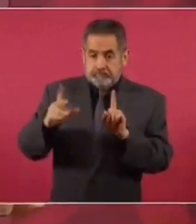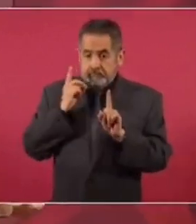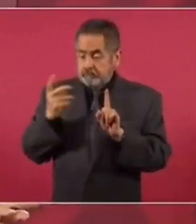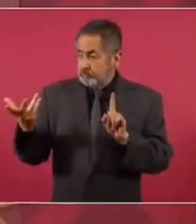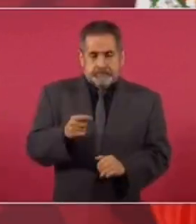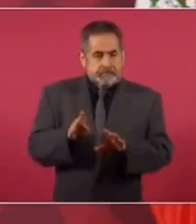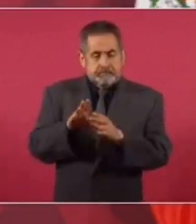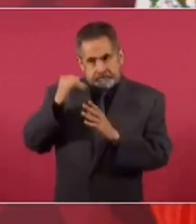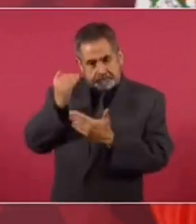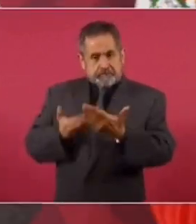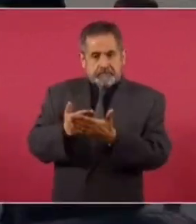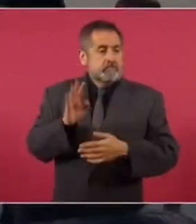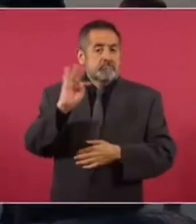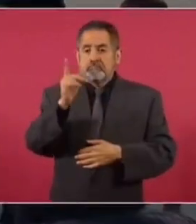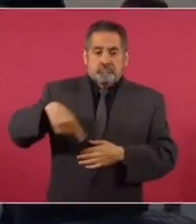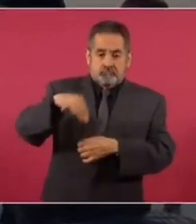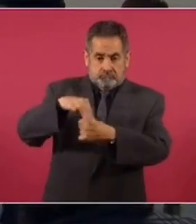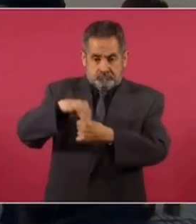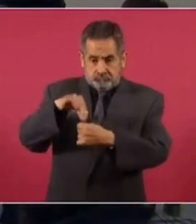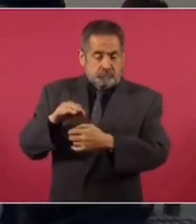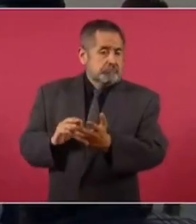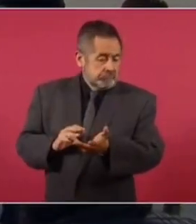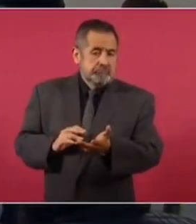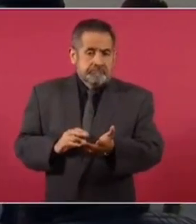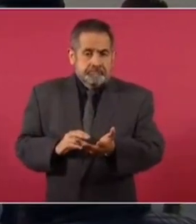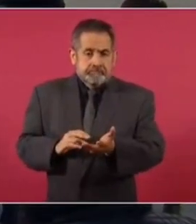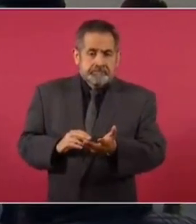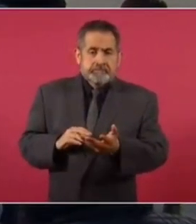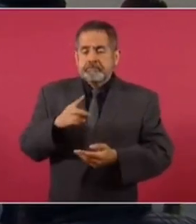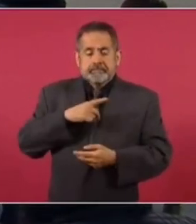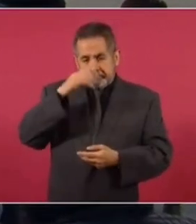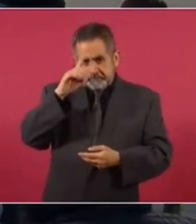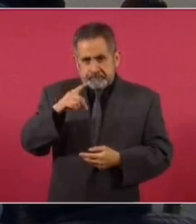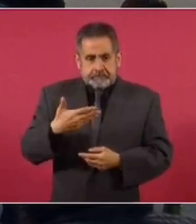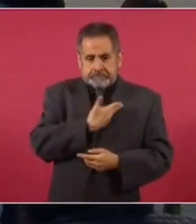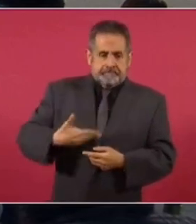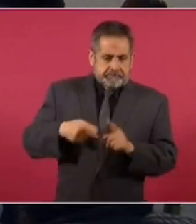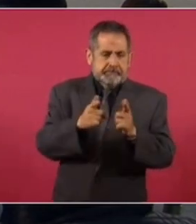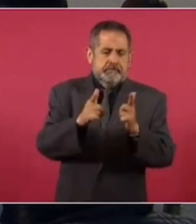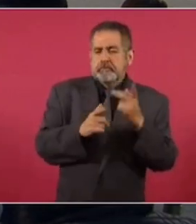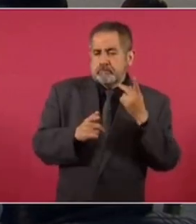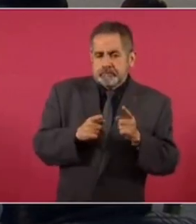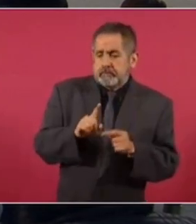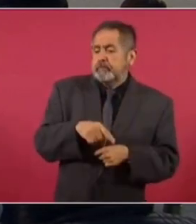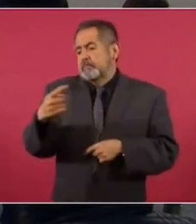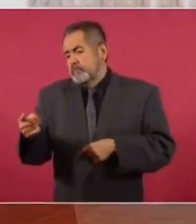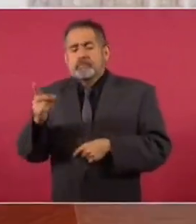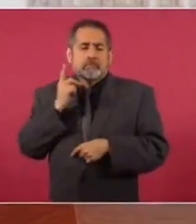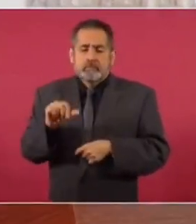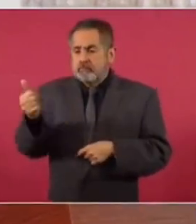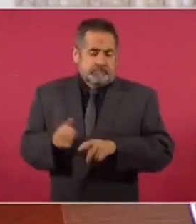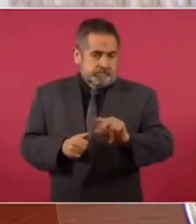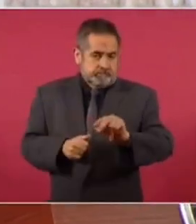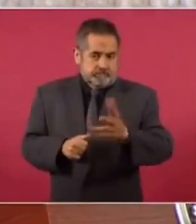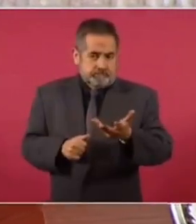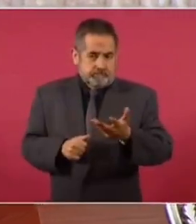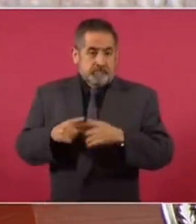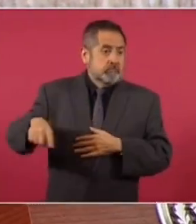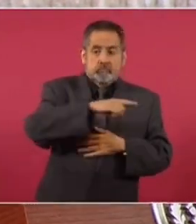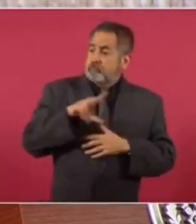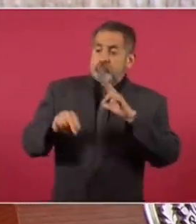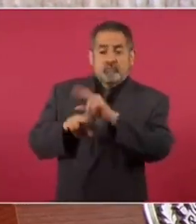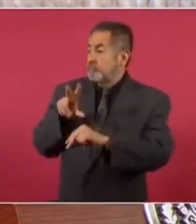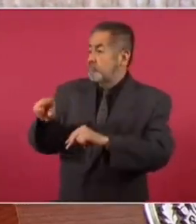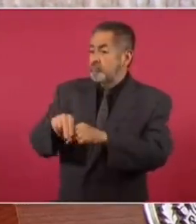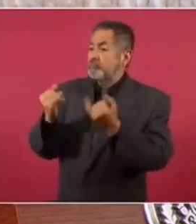completo. Si van a votar, pues no estén pensando. A ver, para presidente, porque ¿cuál es la campaña de ellos? No le des tanto poder al